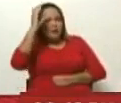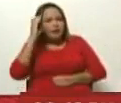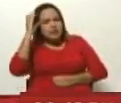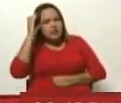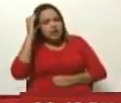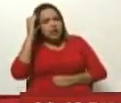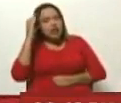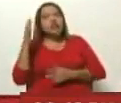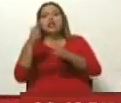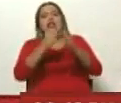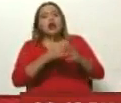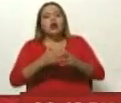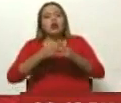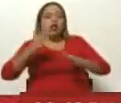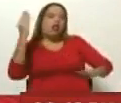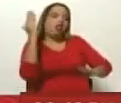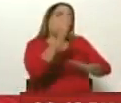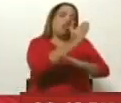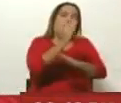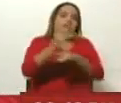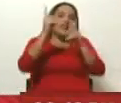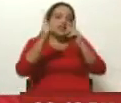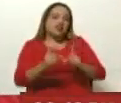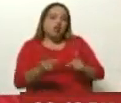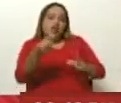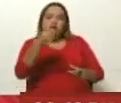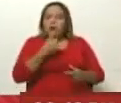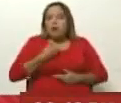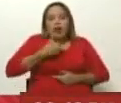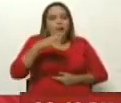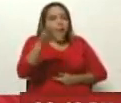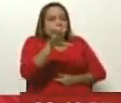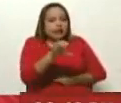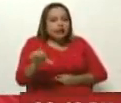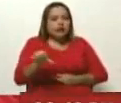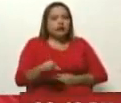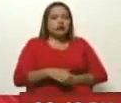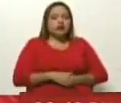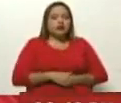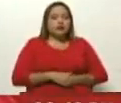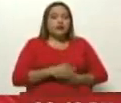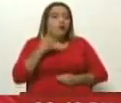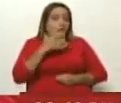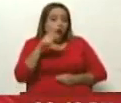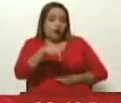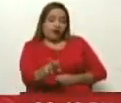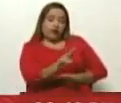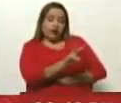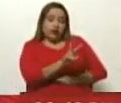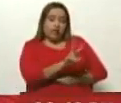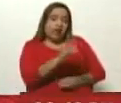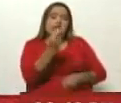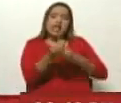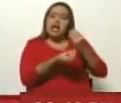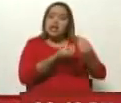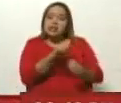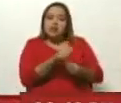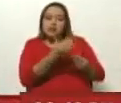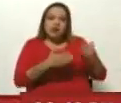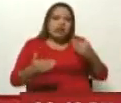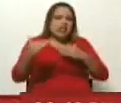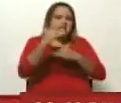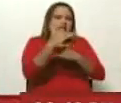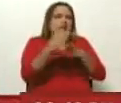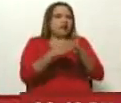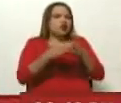de Estados Unidos de imponer sus decisiones en un territorio, para ellos extranjeros, nuestro país, y además de hacerlo por encima